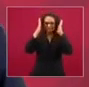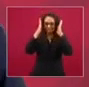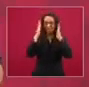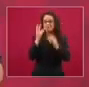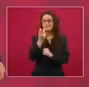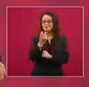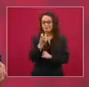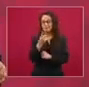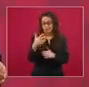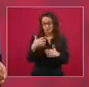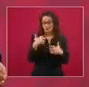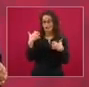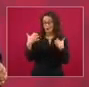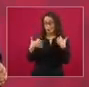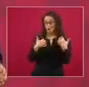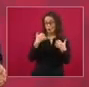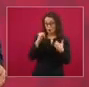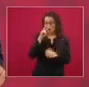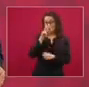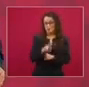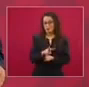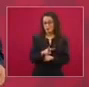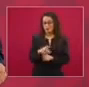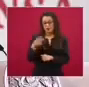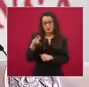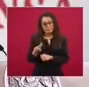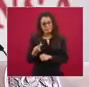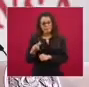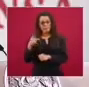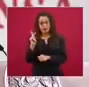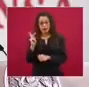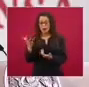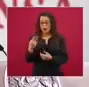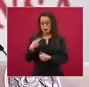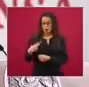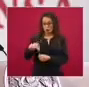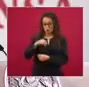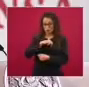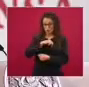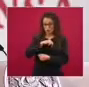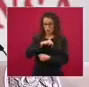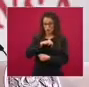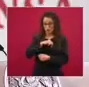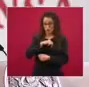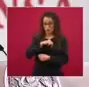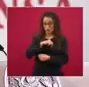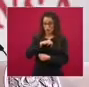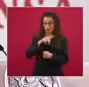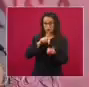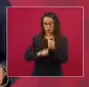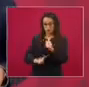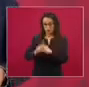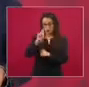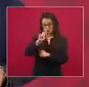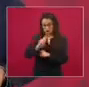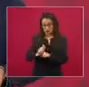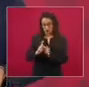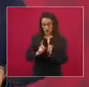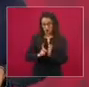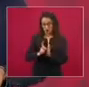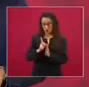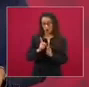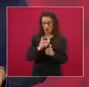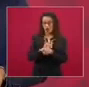no vamos a violar el derecho a la libre